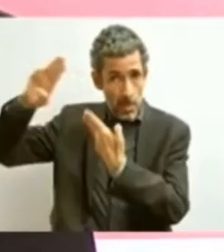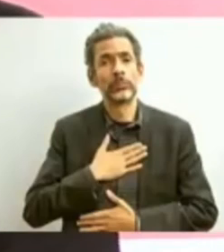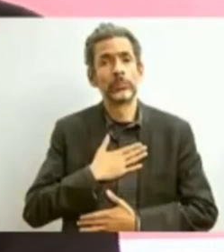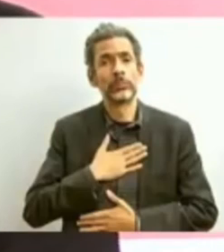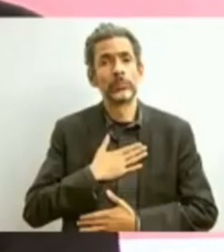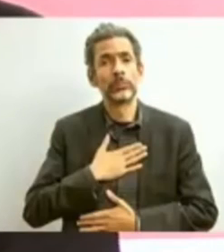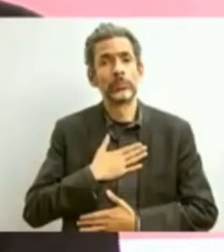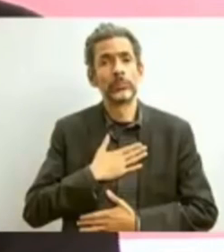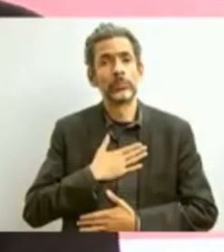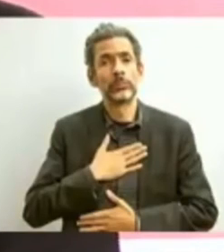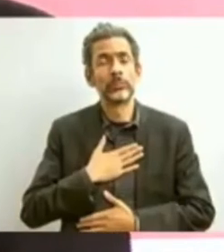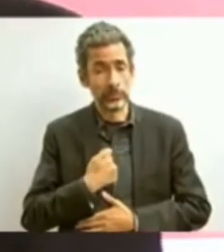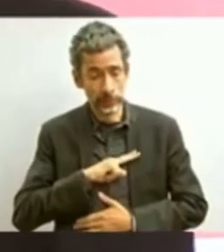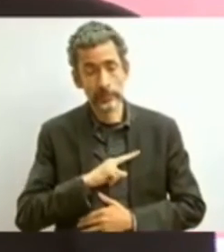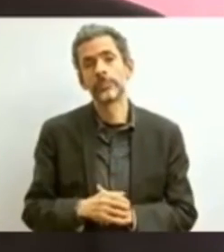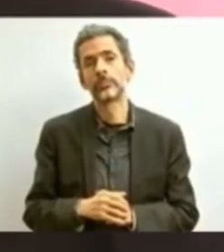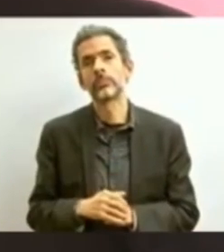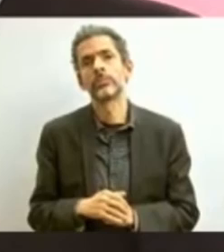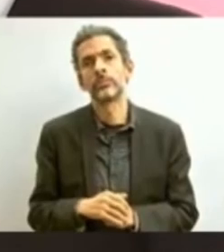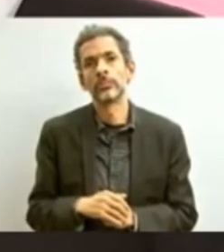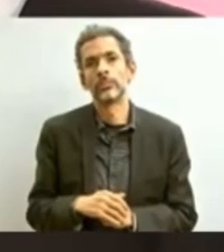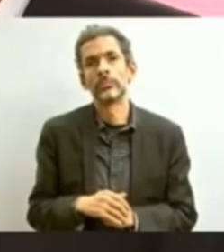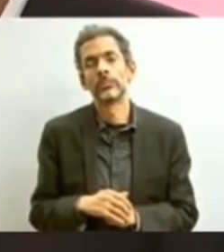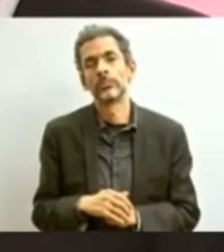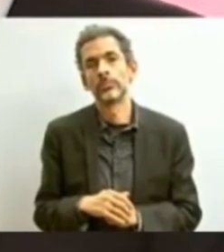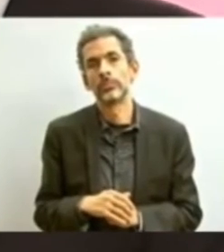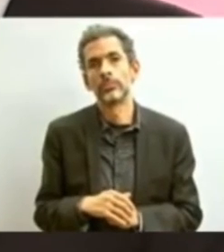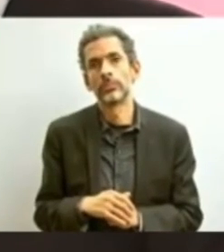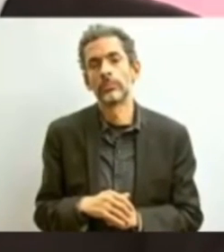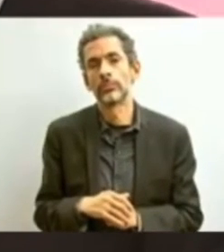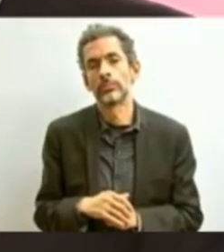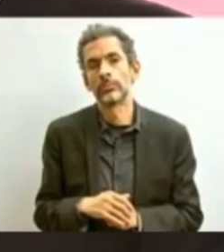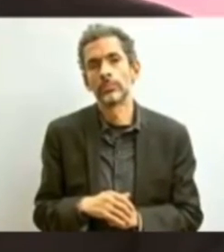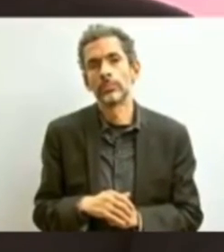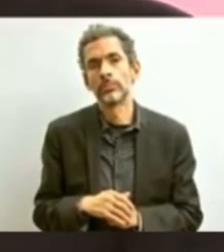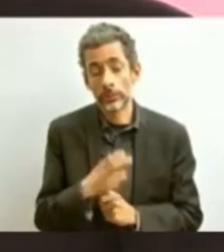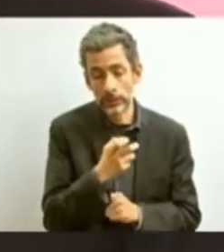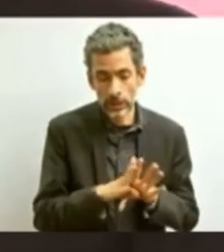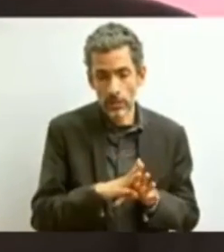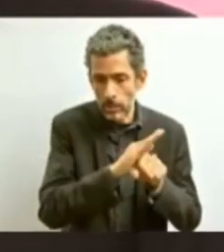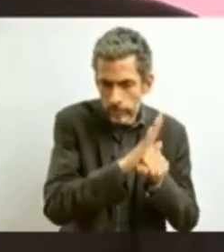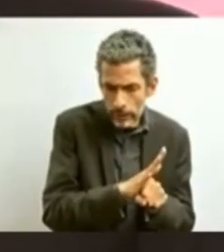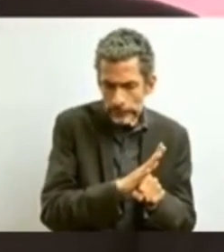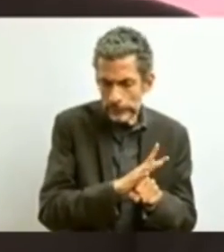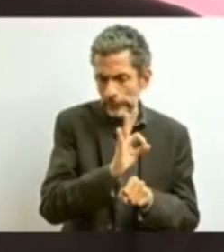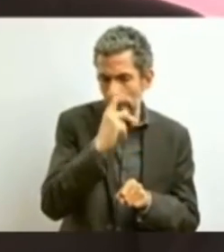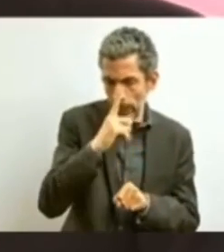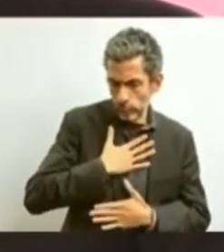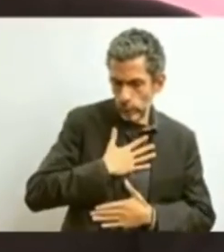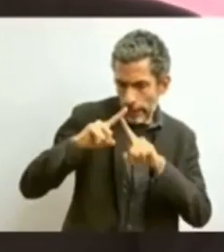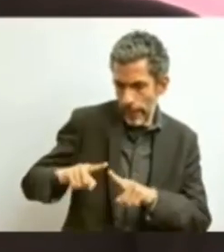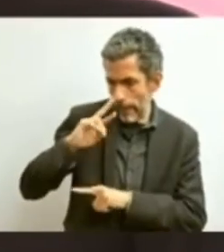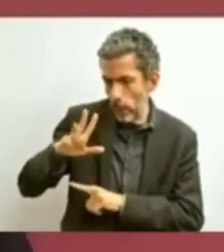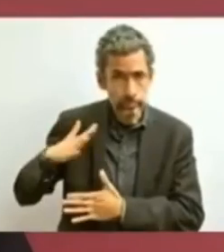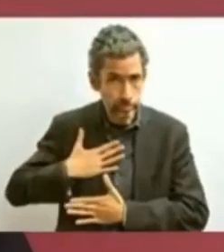mundo, a nosotros nos está tratando mejor, aunque,